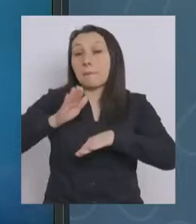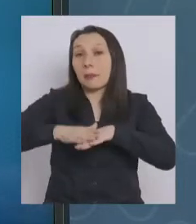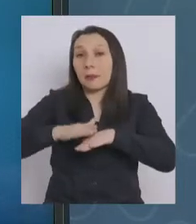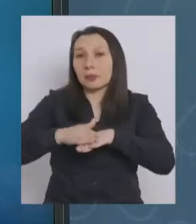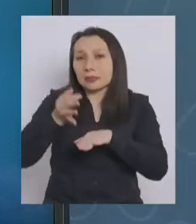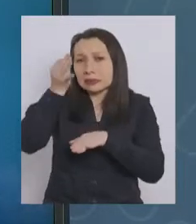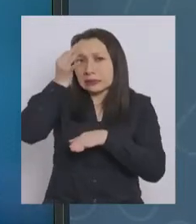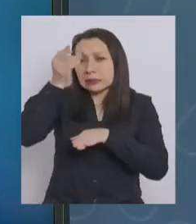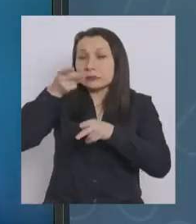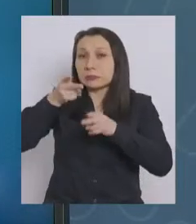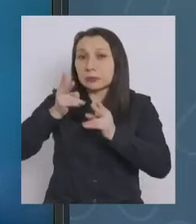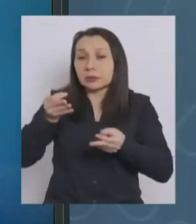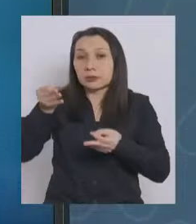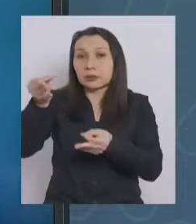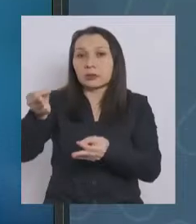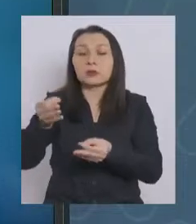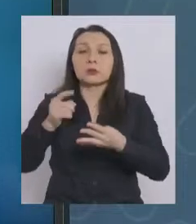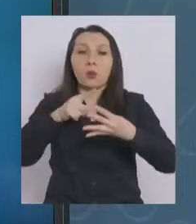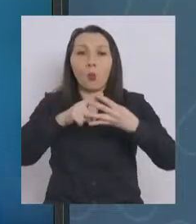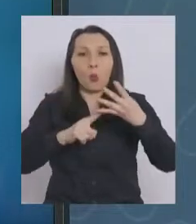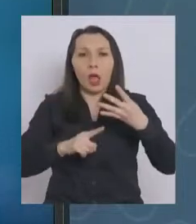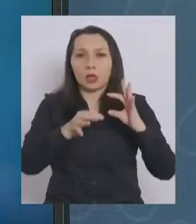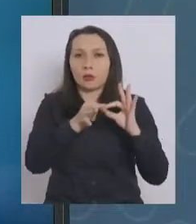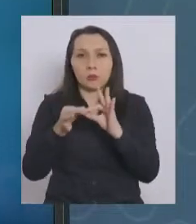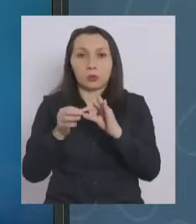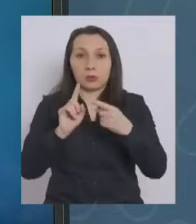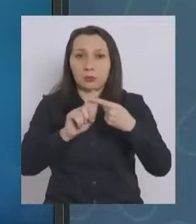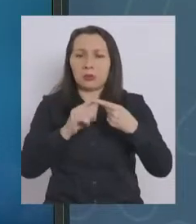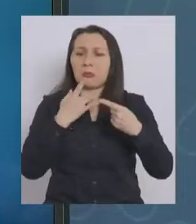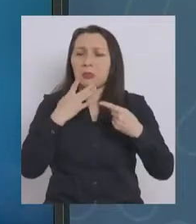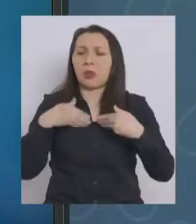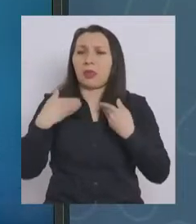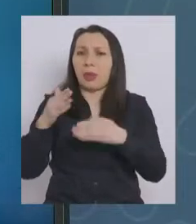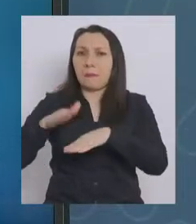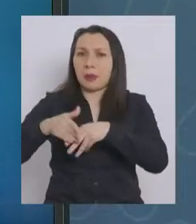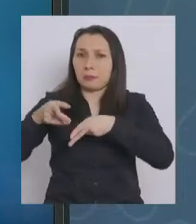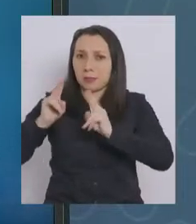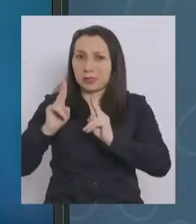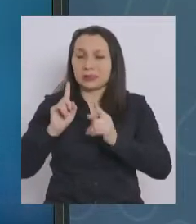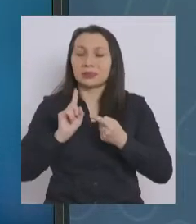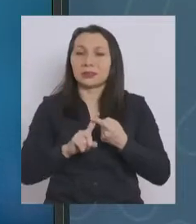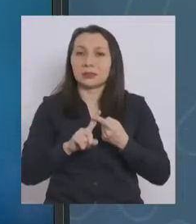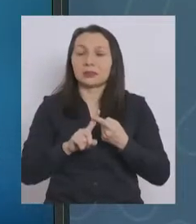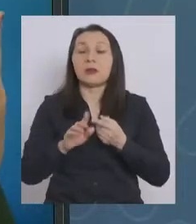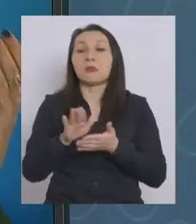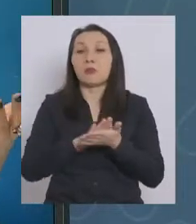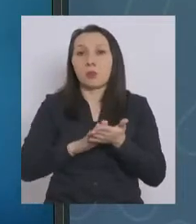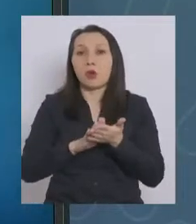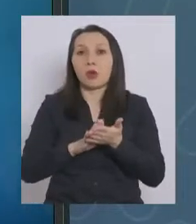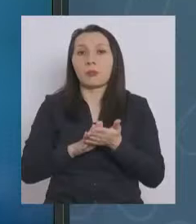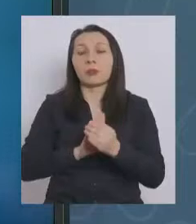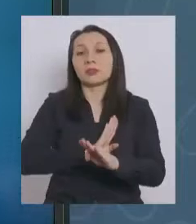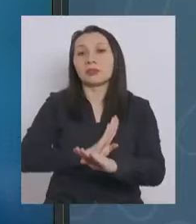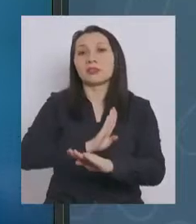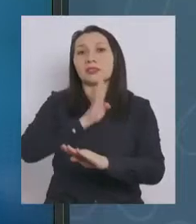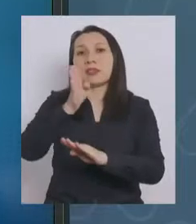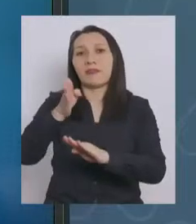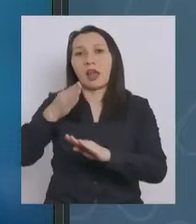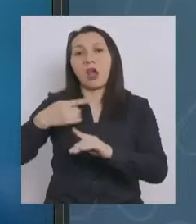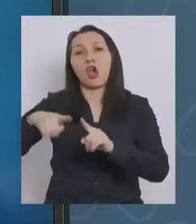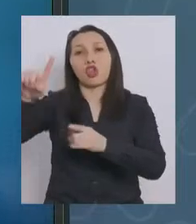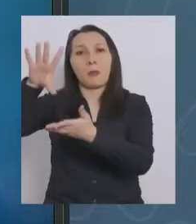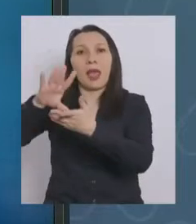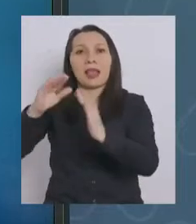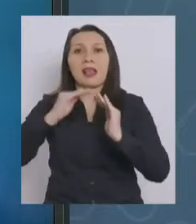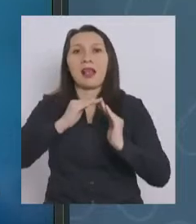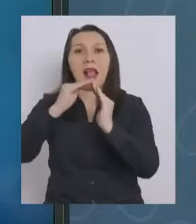excepcionales se entregan en cuatro causales. La primera es aquellas personas que van a residir de manera permanente al